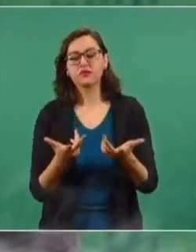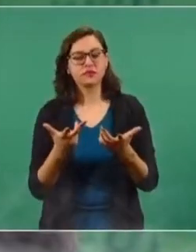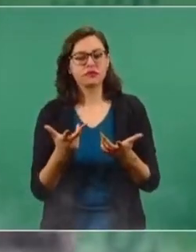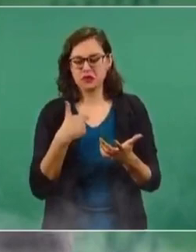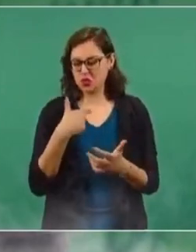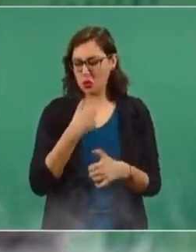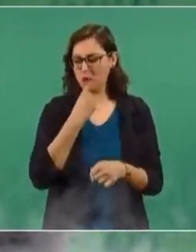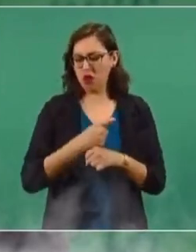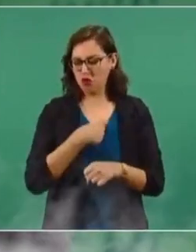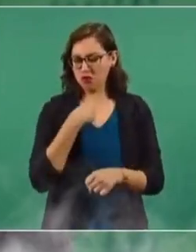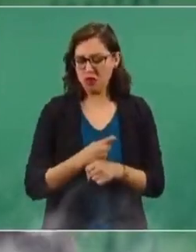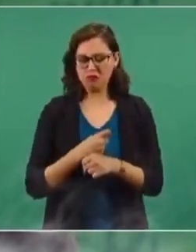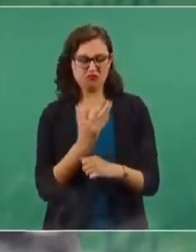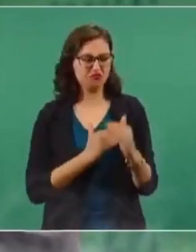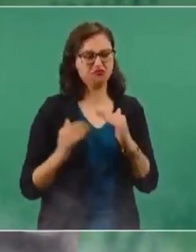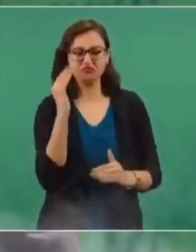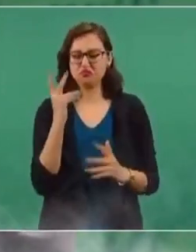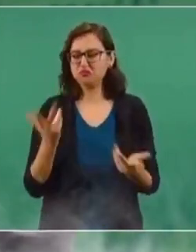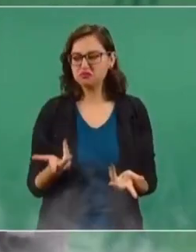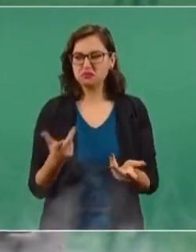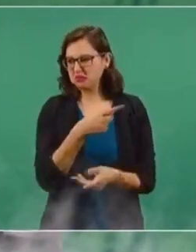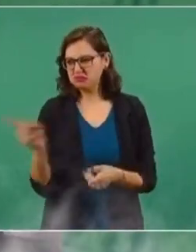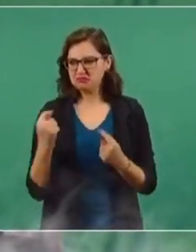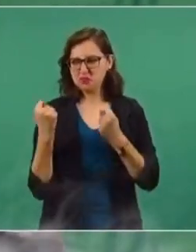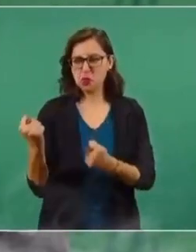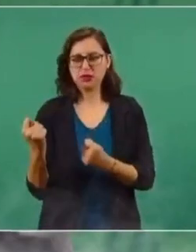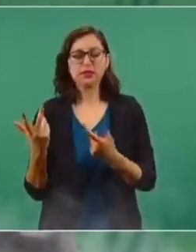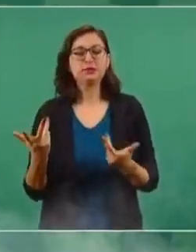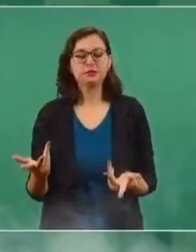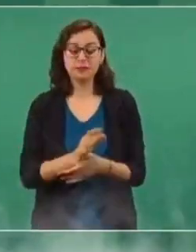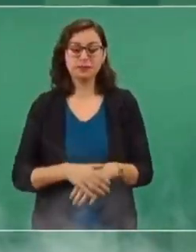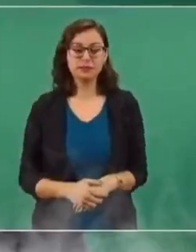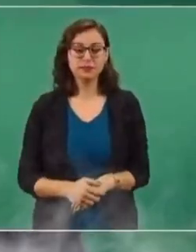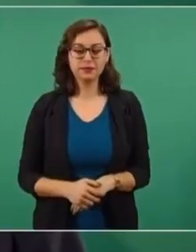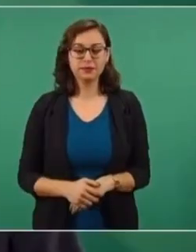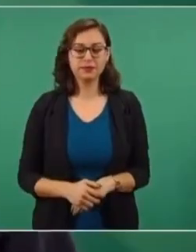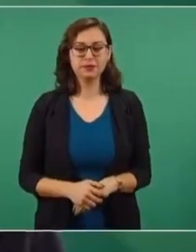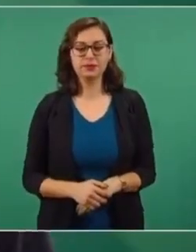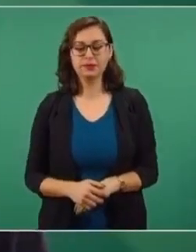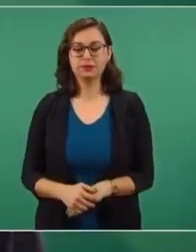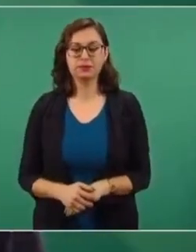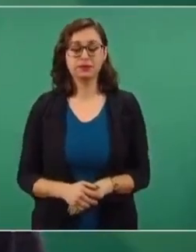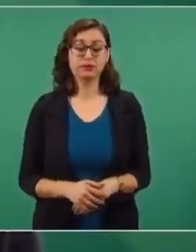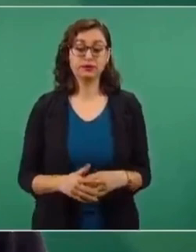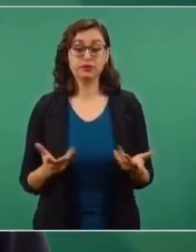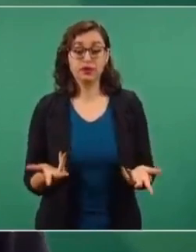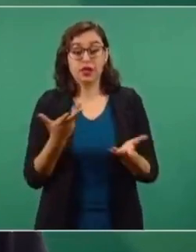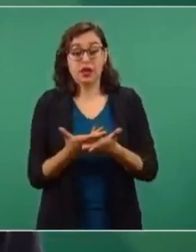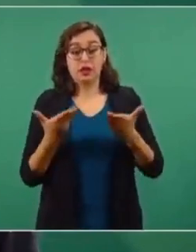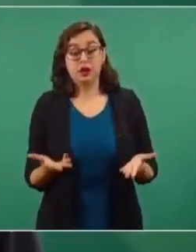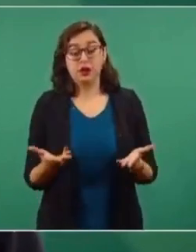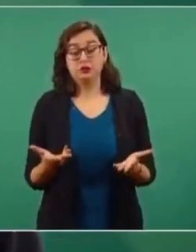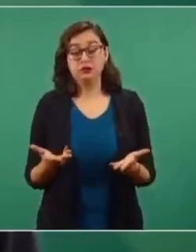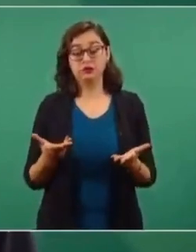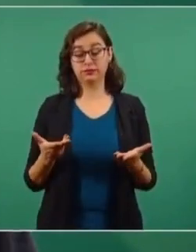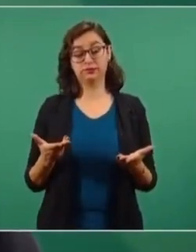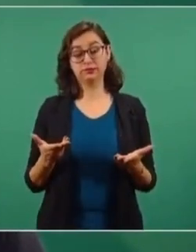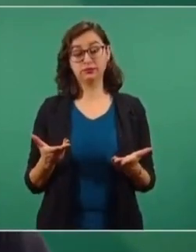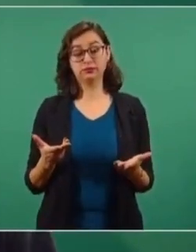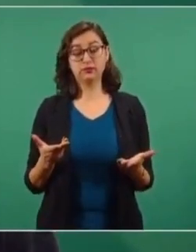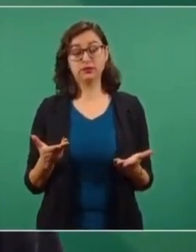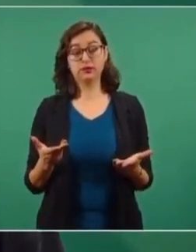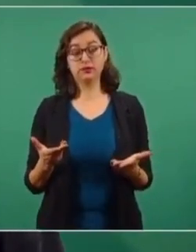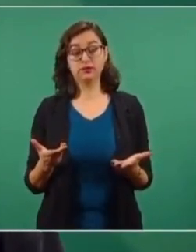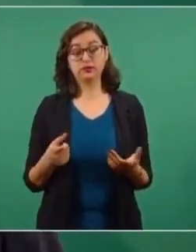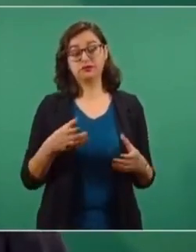el triunfar a toda costa sin escrúpulos morales de ninguna índole, el lujo barato. Nosotros tenemos que enfrentar mucho a